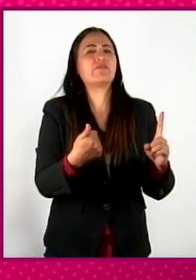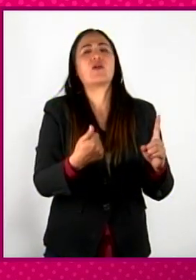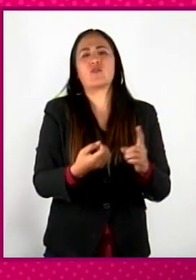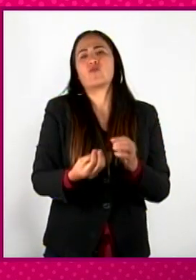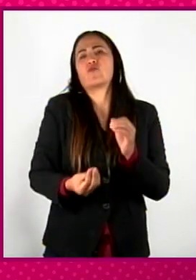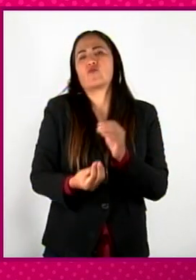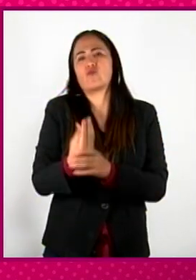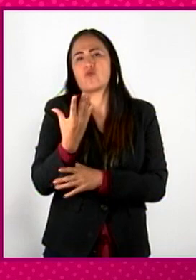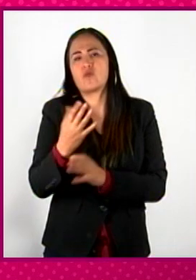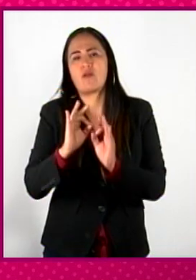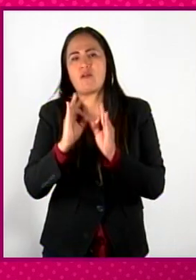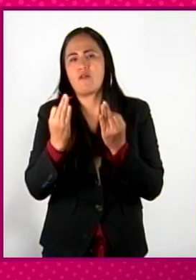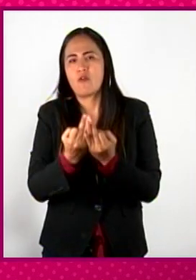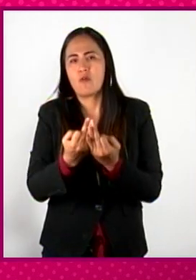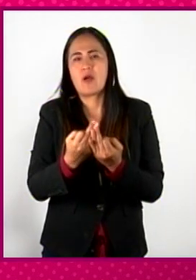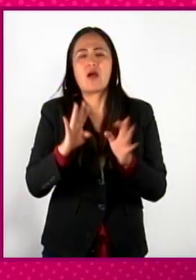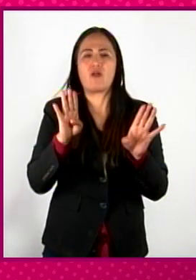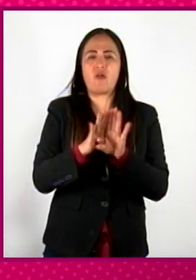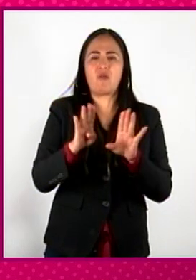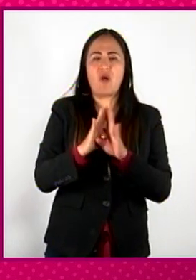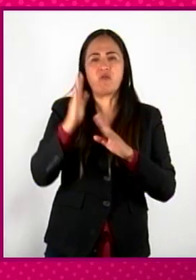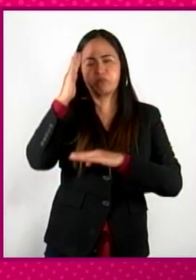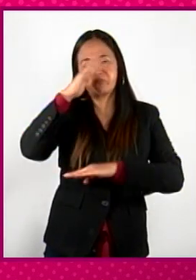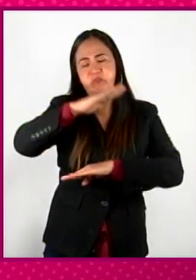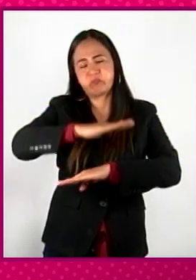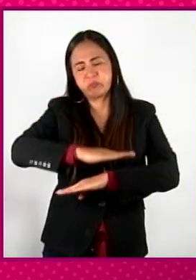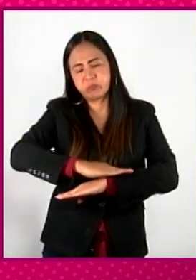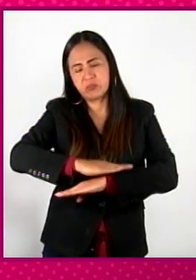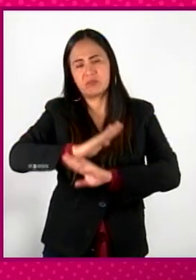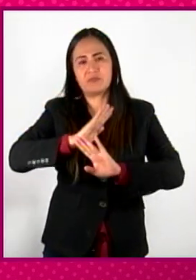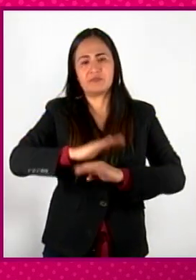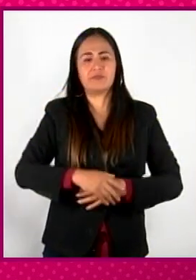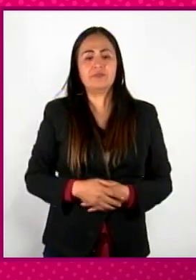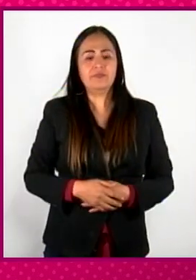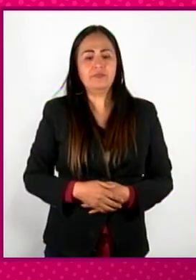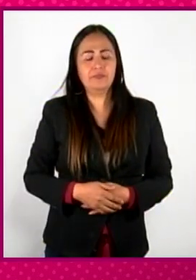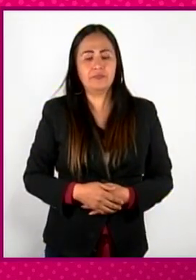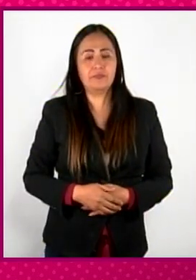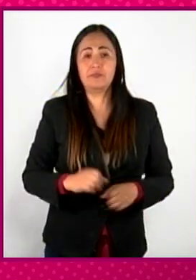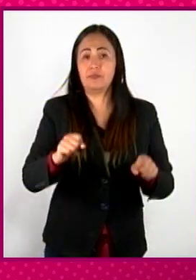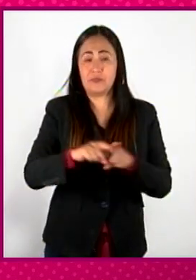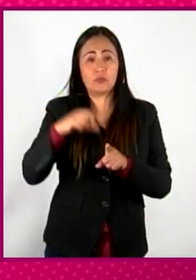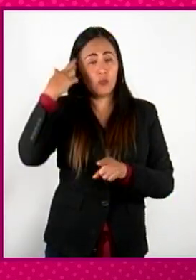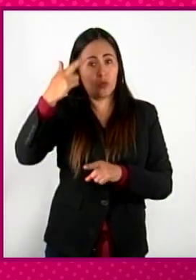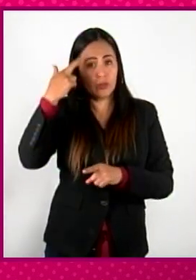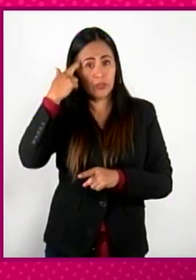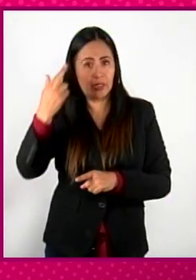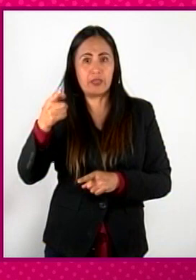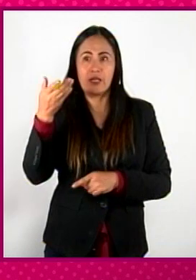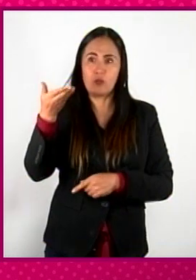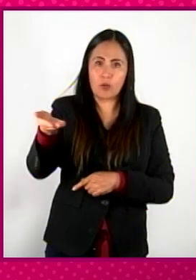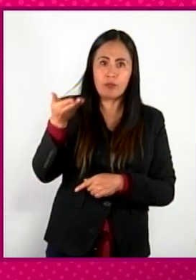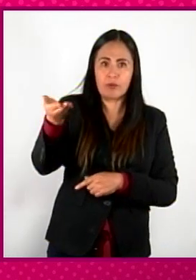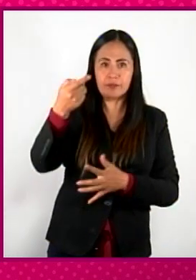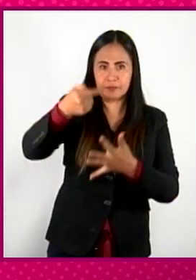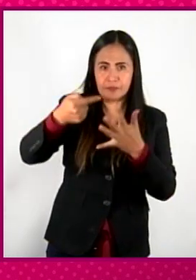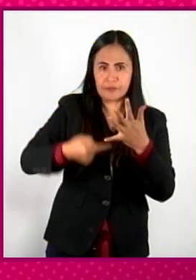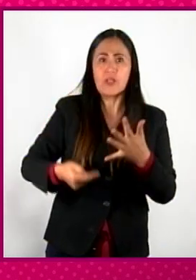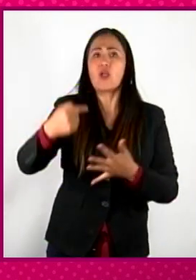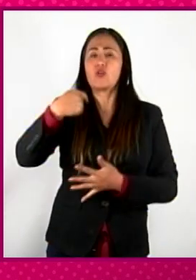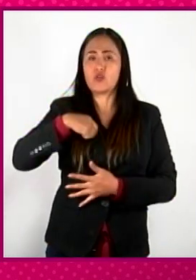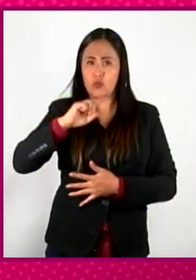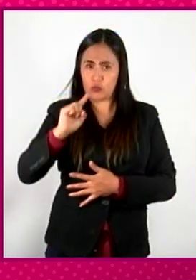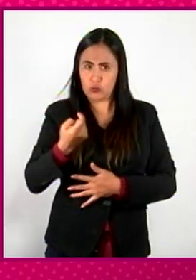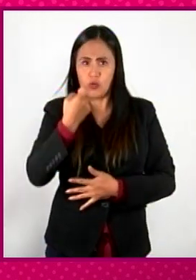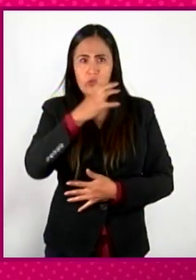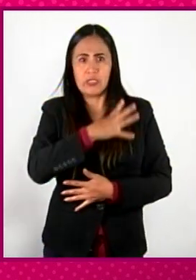mundo es acomodarse y mediante peticiones a la corona y relaciones de méritos decir, yo soy la